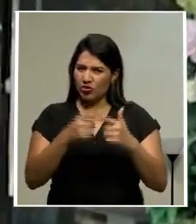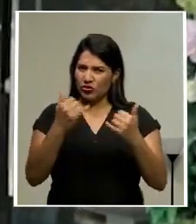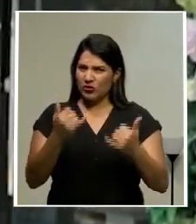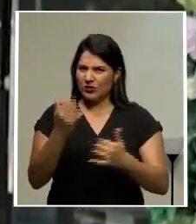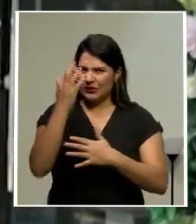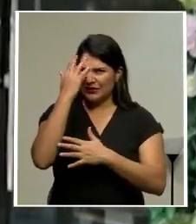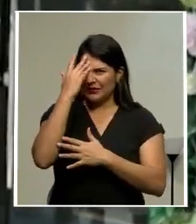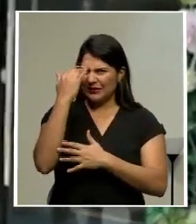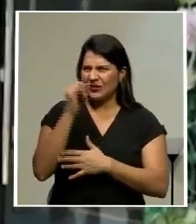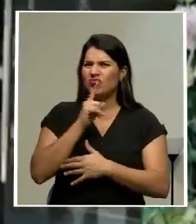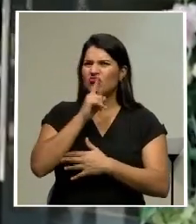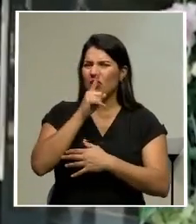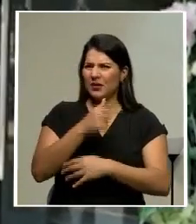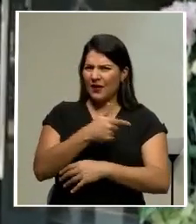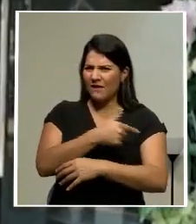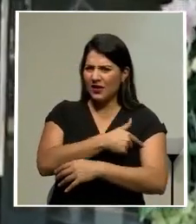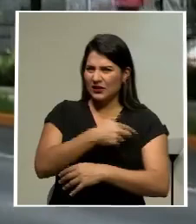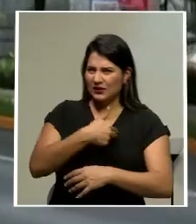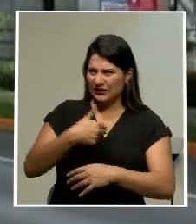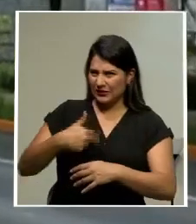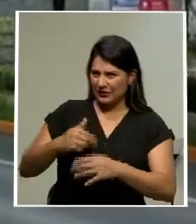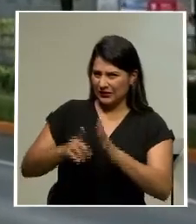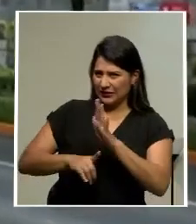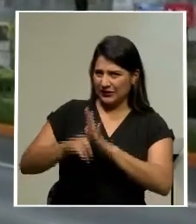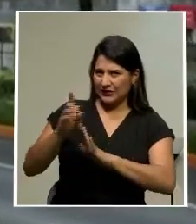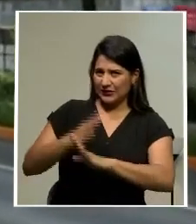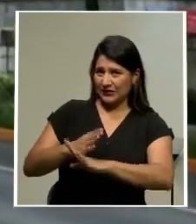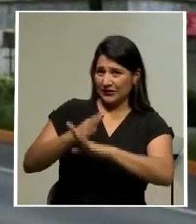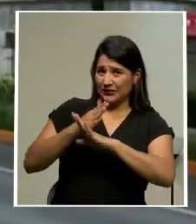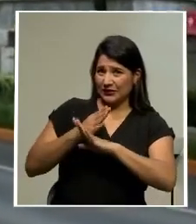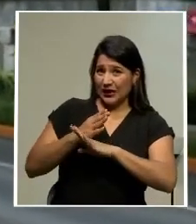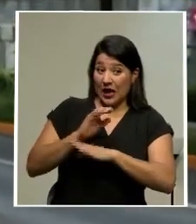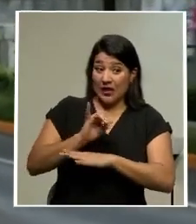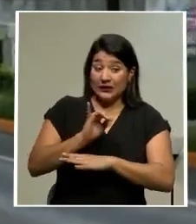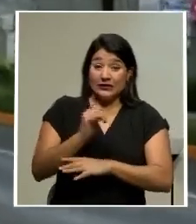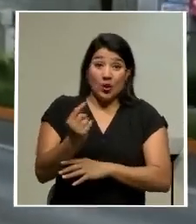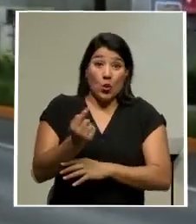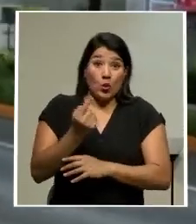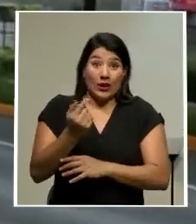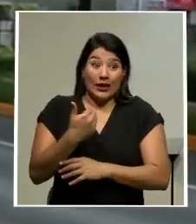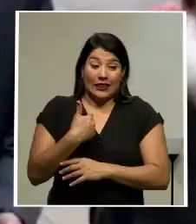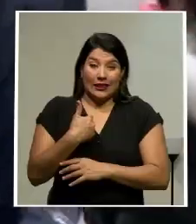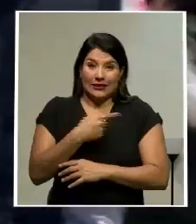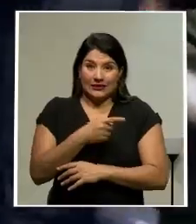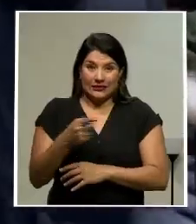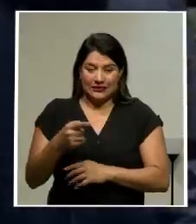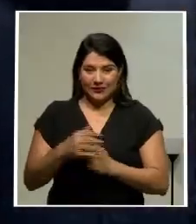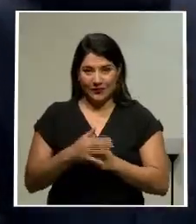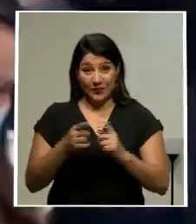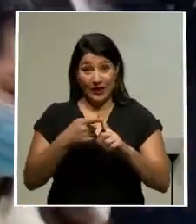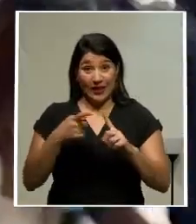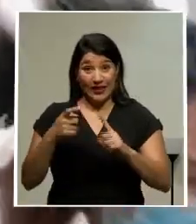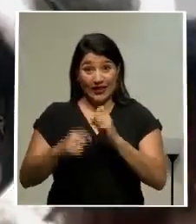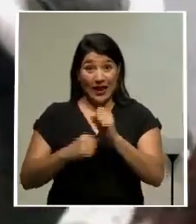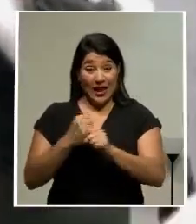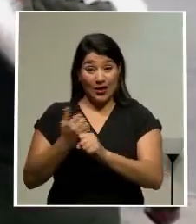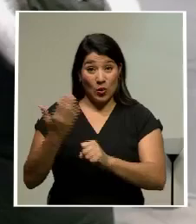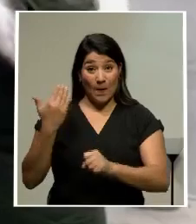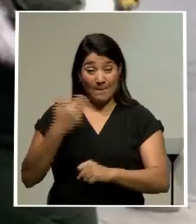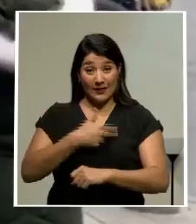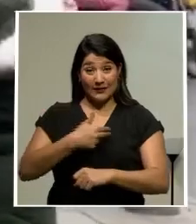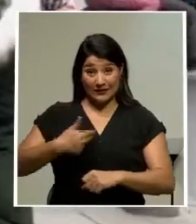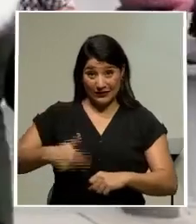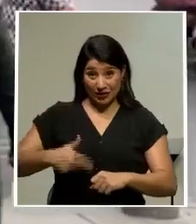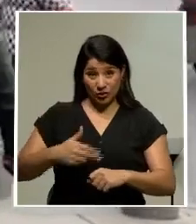sobre la eficacia de las vacunas chinas, las únicas disponibles en el gigante asiático. Desde el año pasado, China administró más de